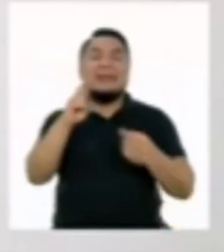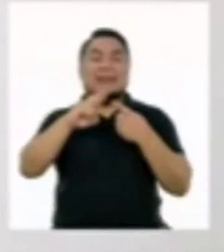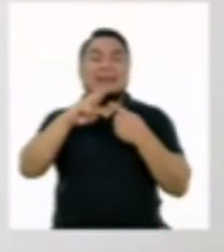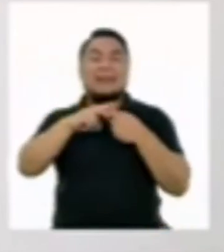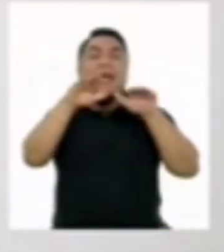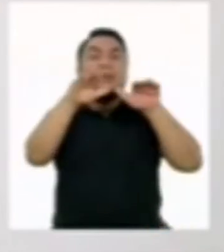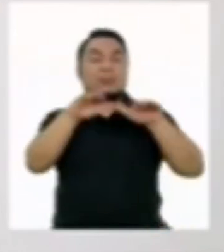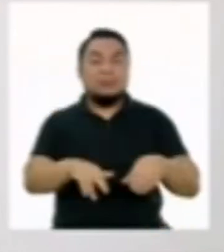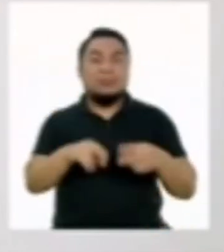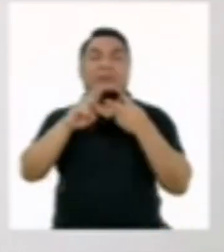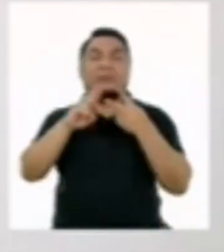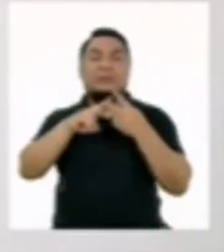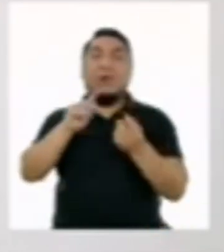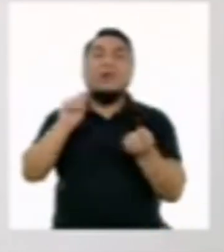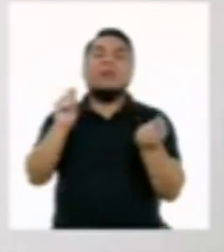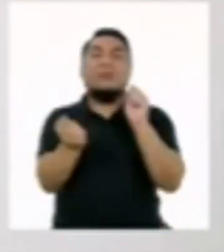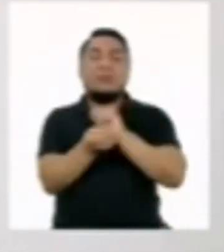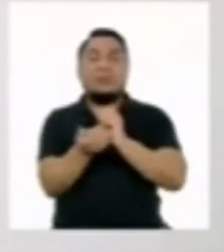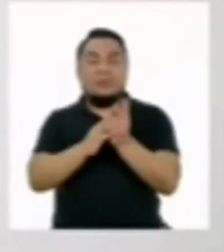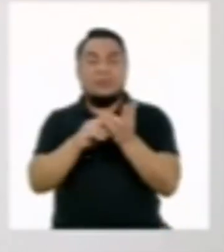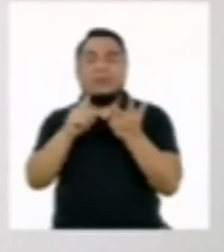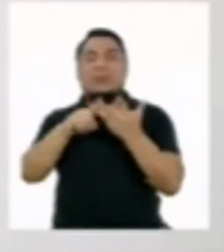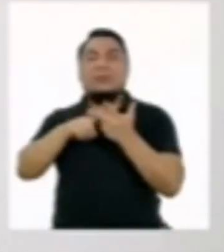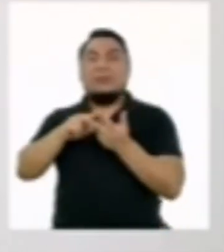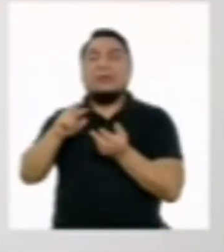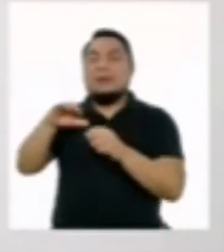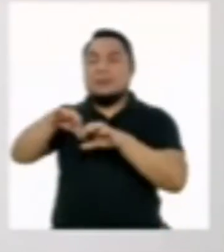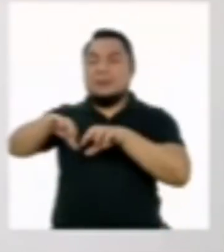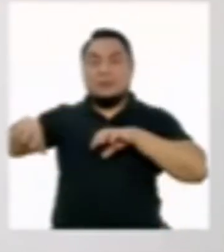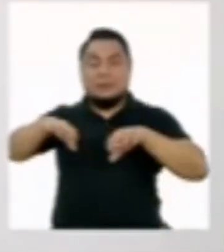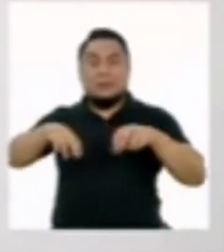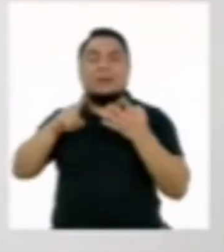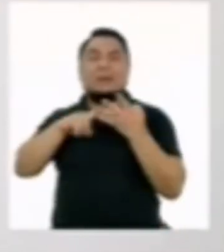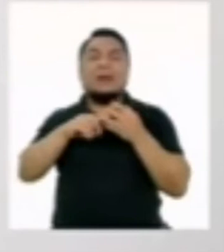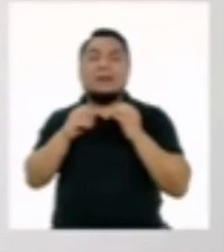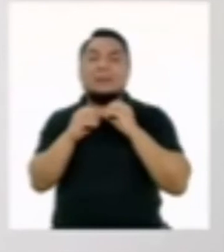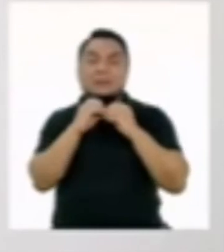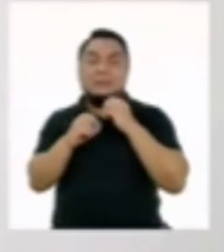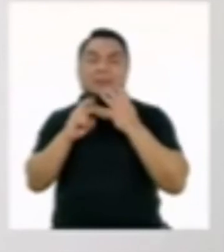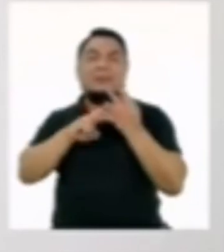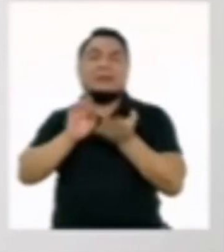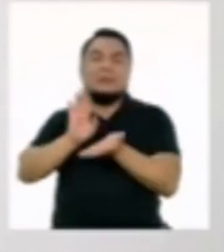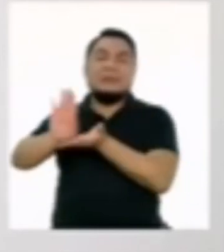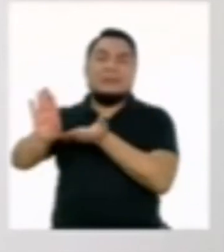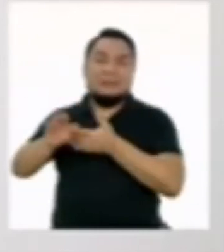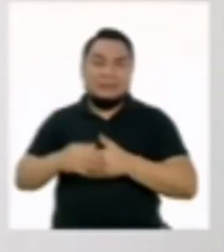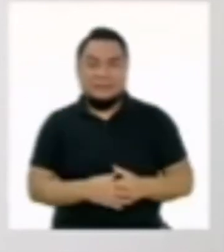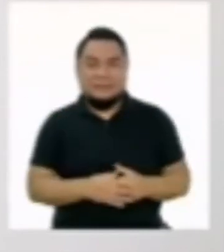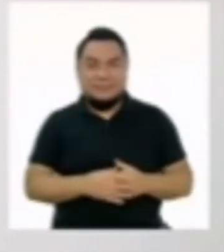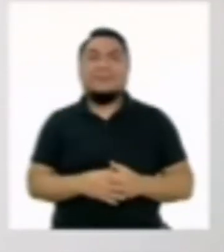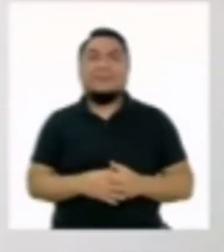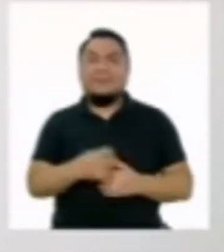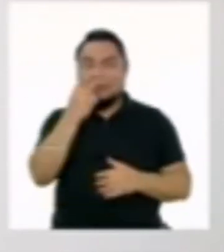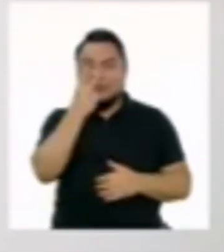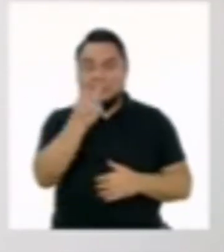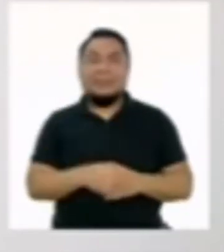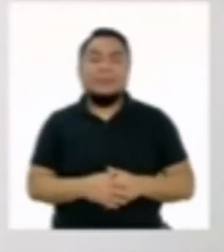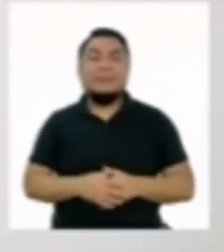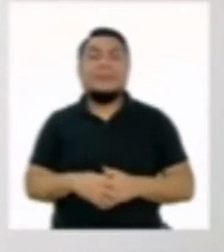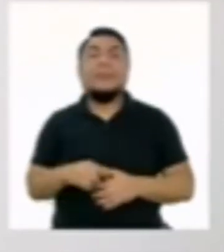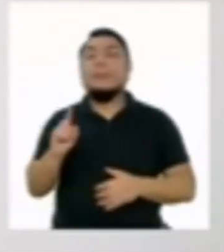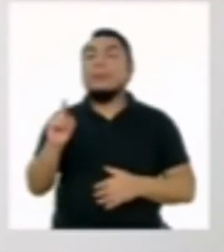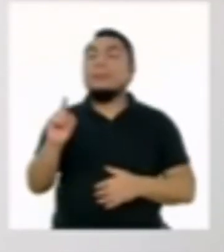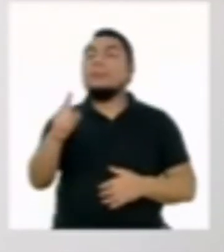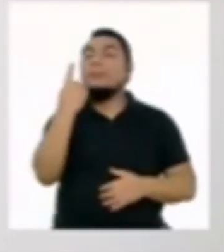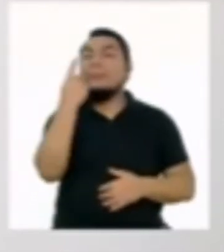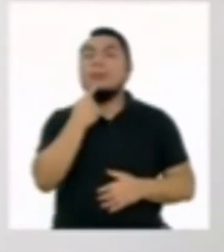reduce, reutiliza, recicla, repara y rechaza. Veamos. Lo